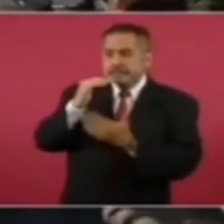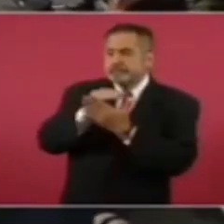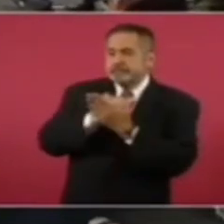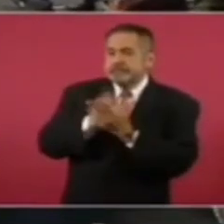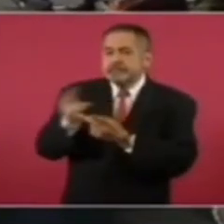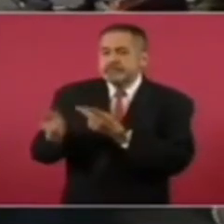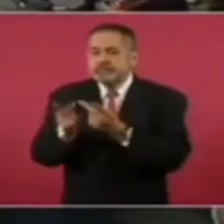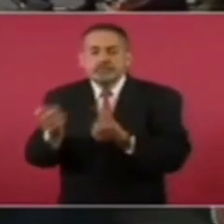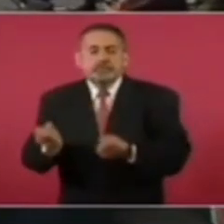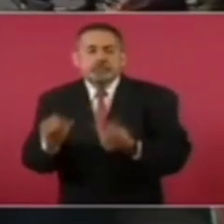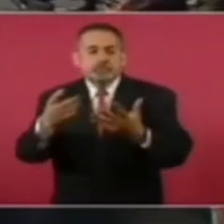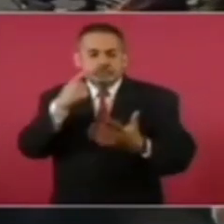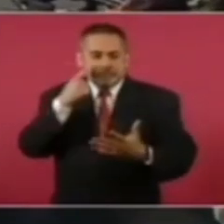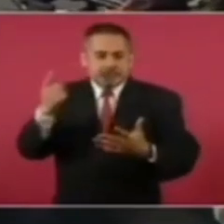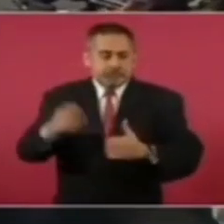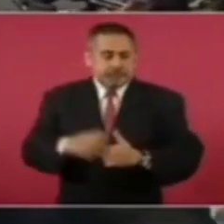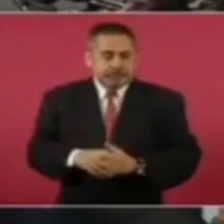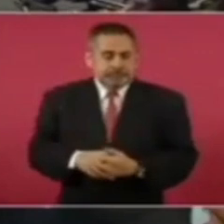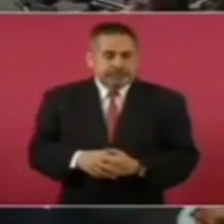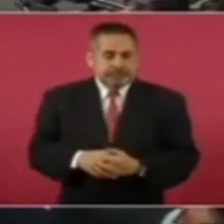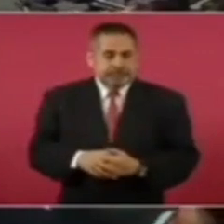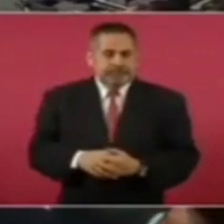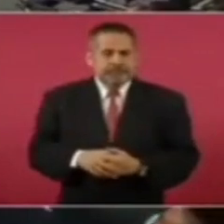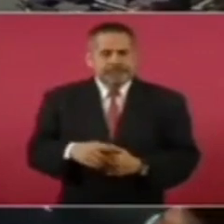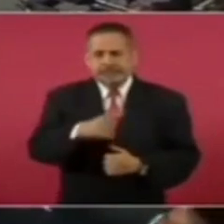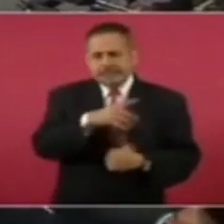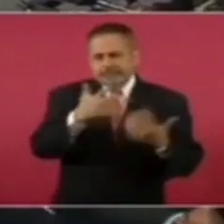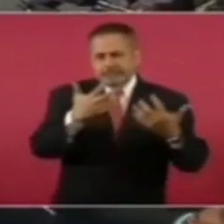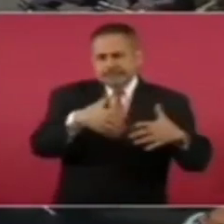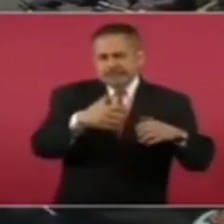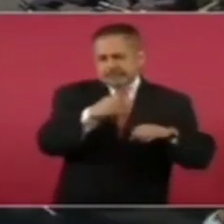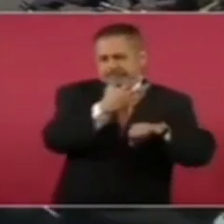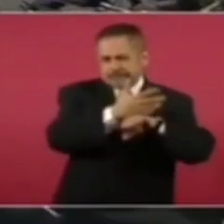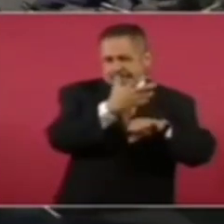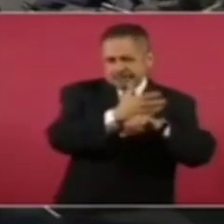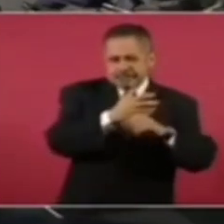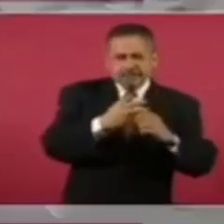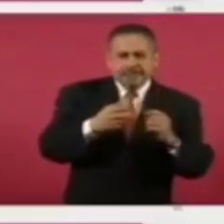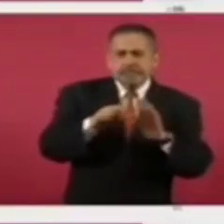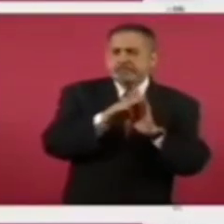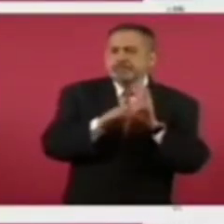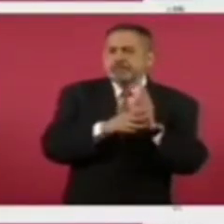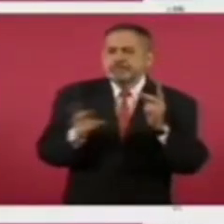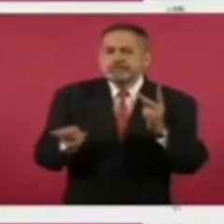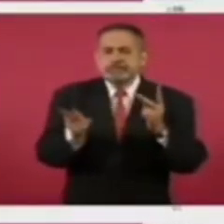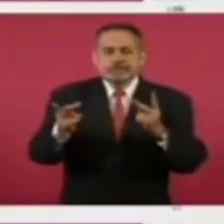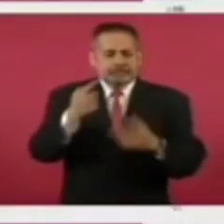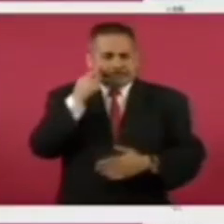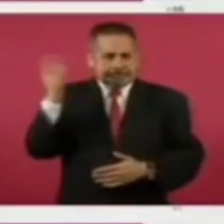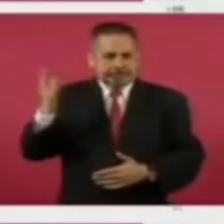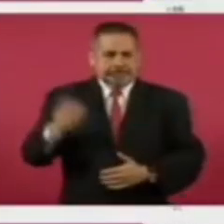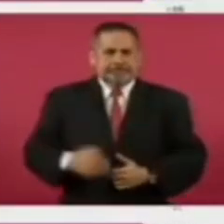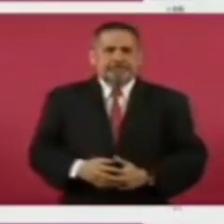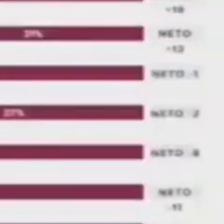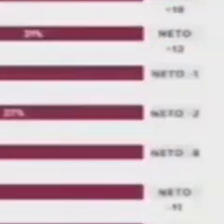esta empresa estadounidense hace una encuesta cada semana.